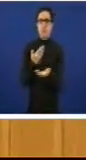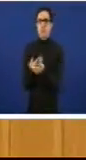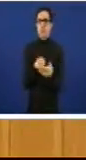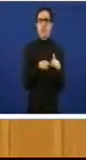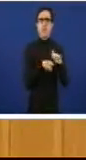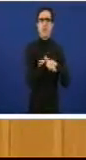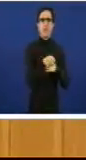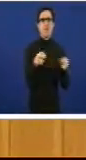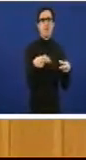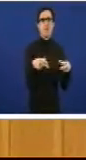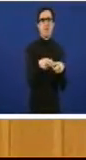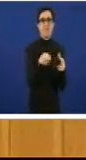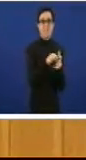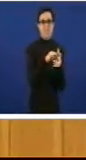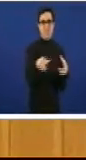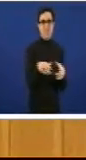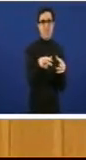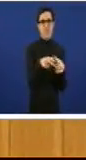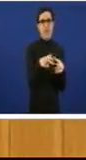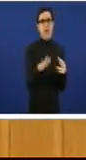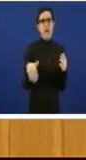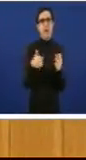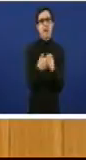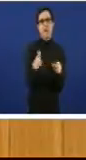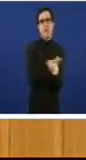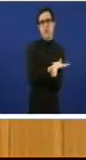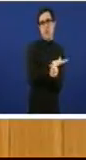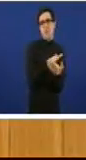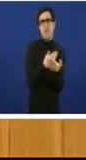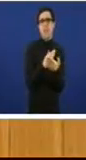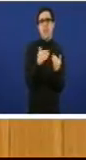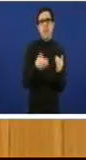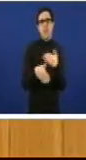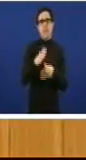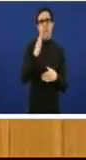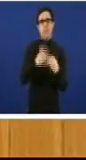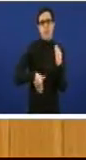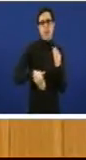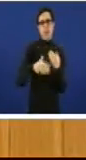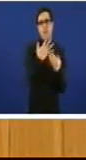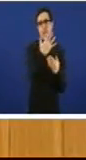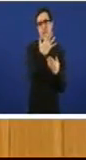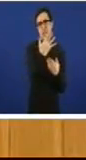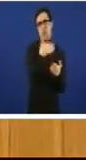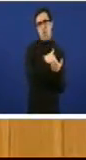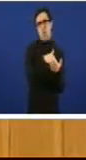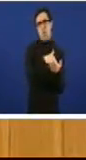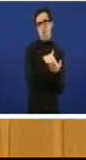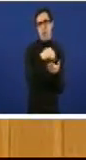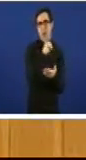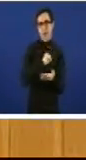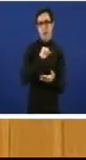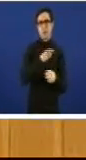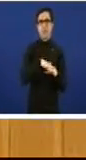cobertura media nun plazo de cinco anos con respecto a media europea. Tamén propoñemos